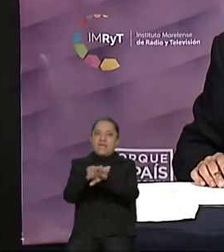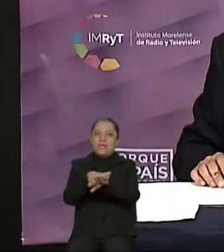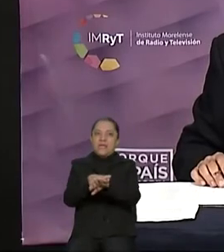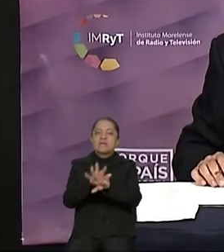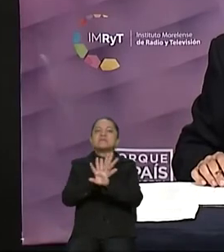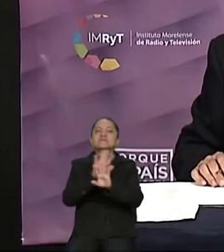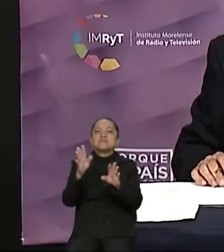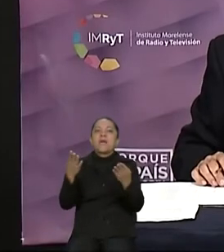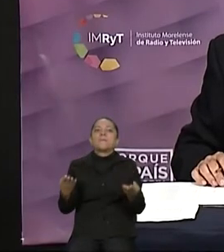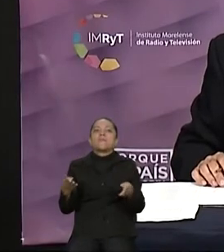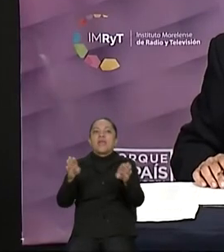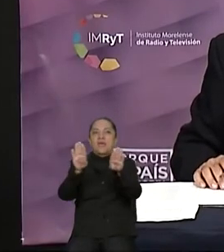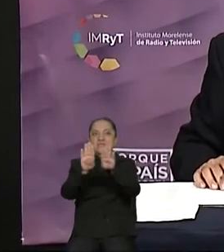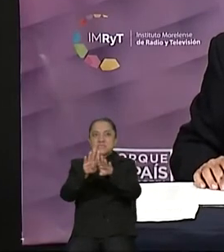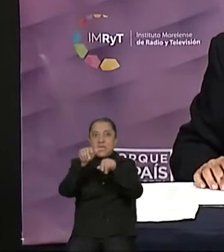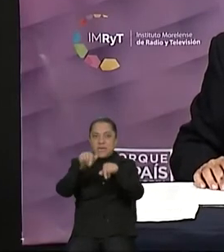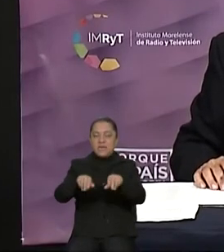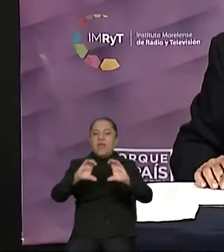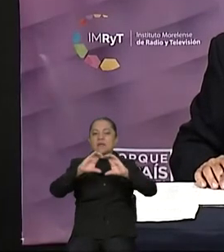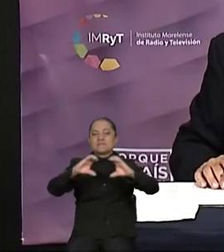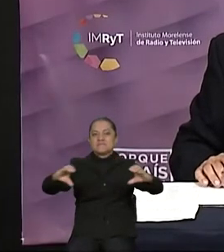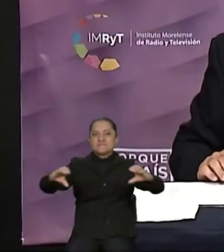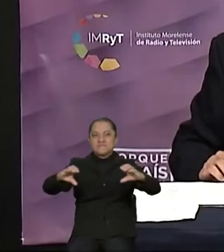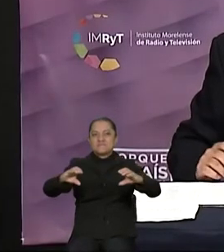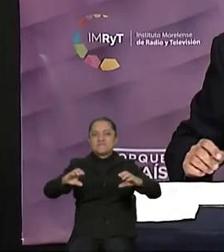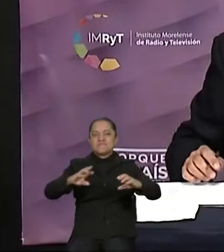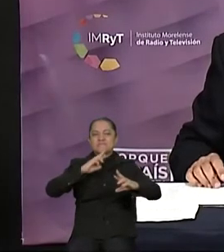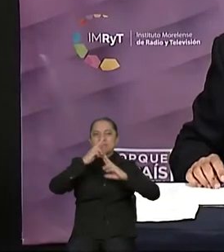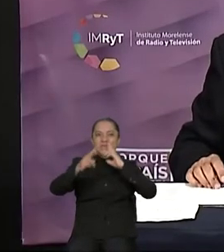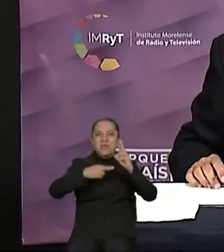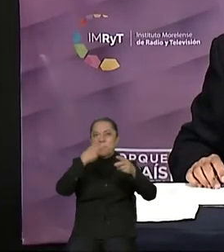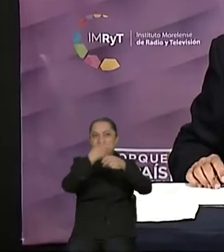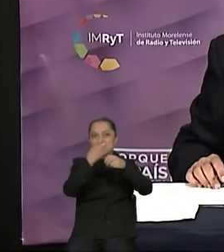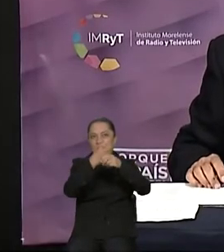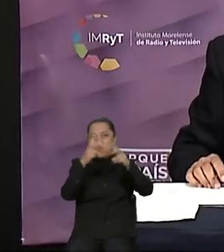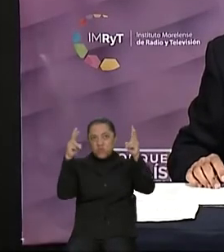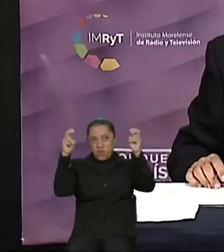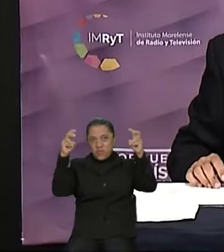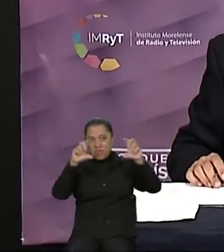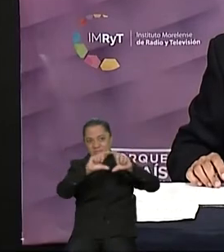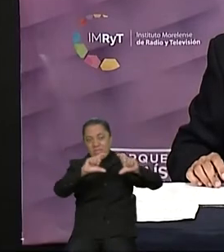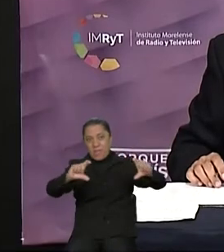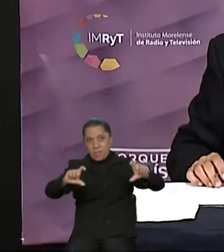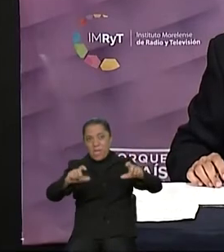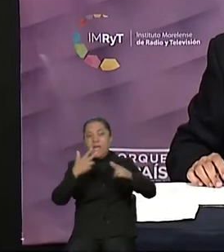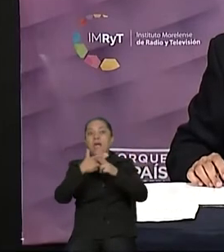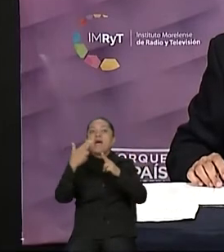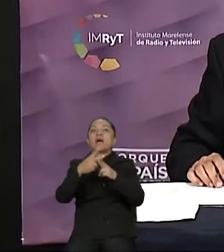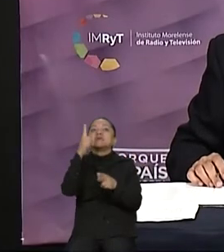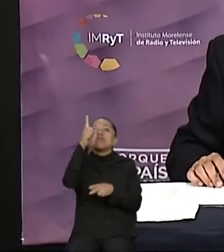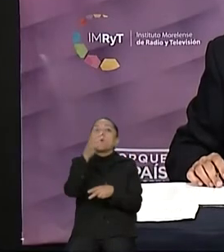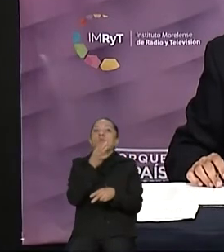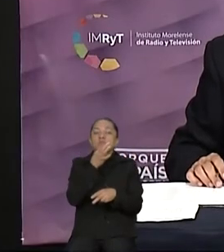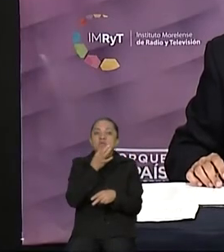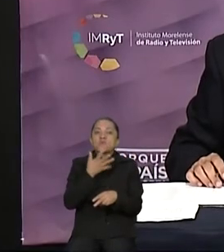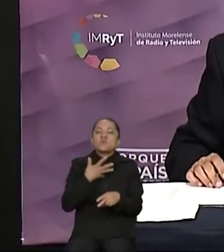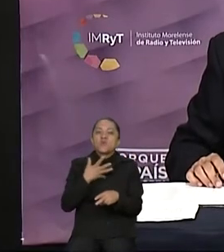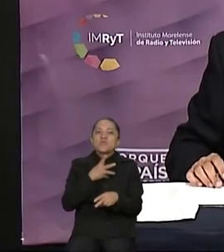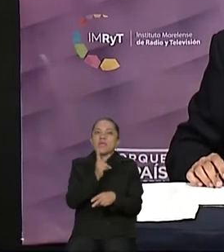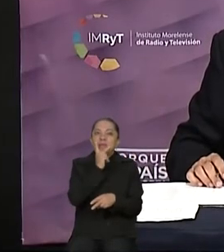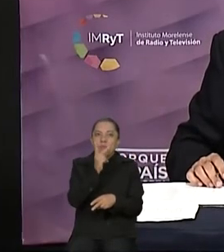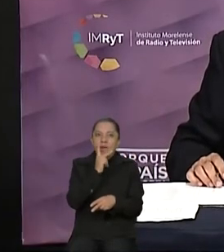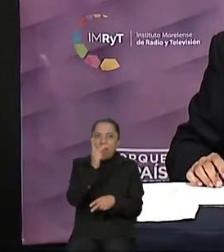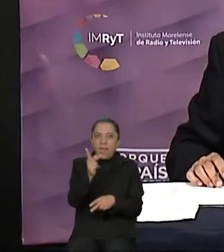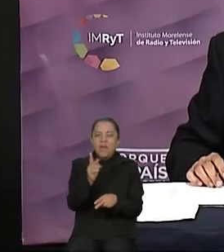el segmento de réplicas del segundo bloque temático, hasta por un minuto tiene el uso de la palabra, por la fórmula del partido